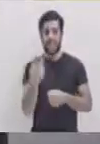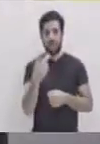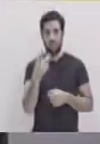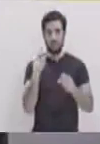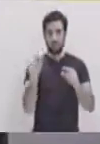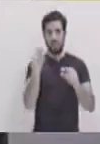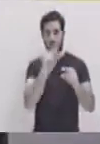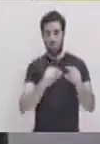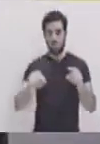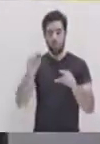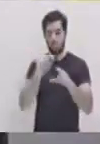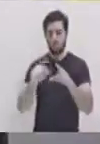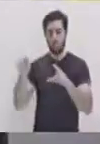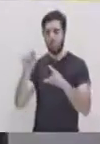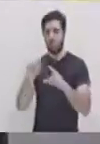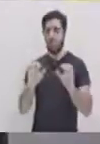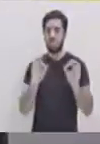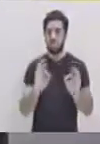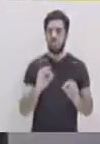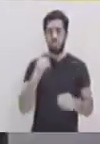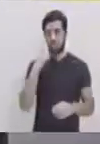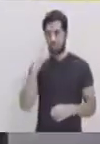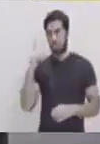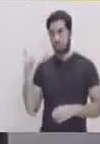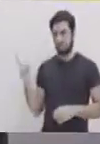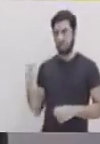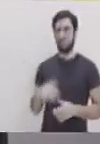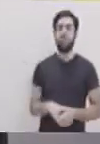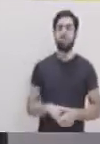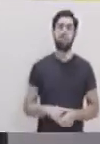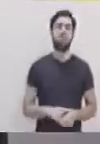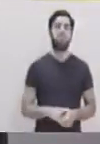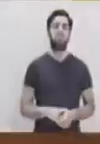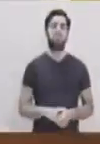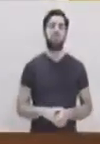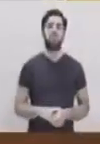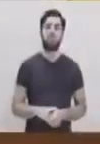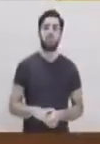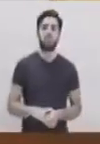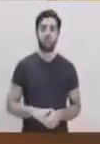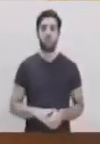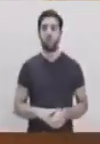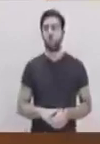para trazar una segunda circunferencia dentro de ello que me va a servir de referencia.